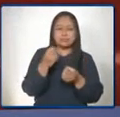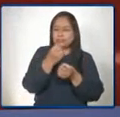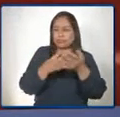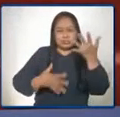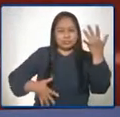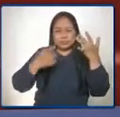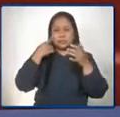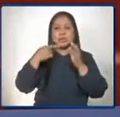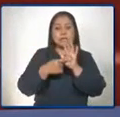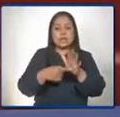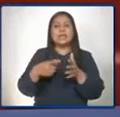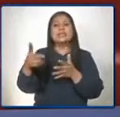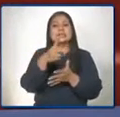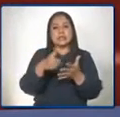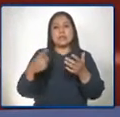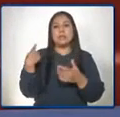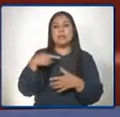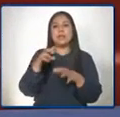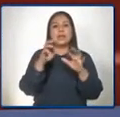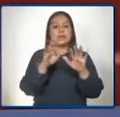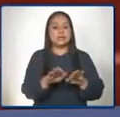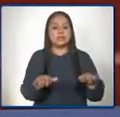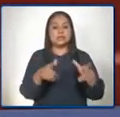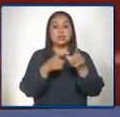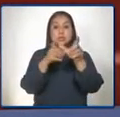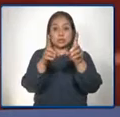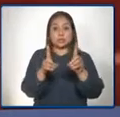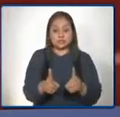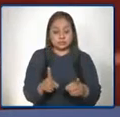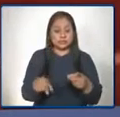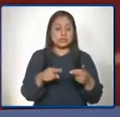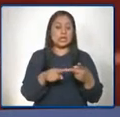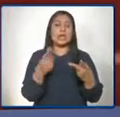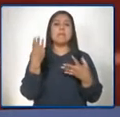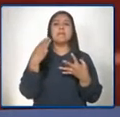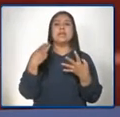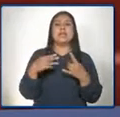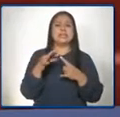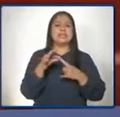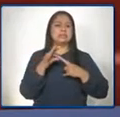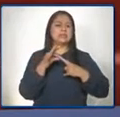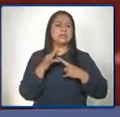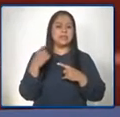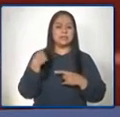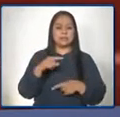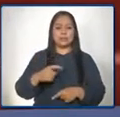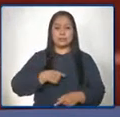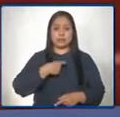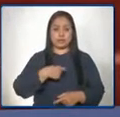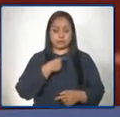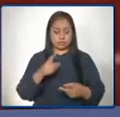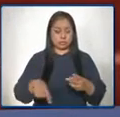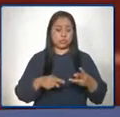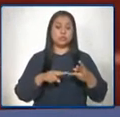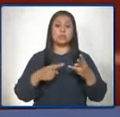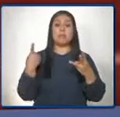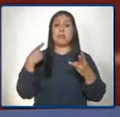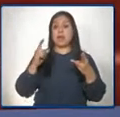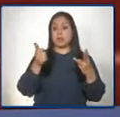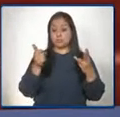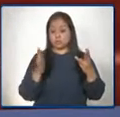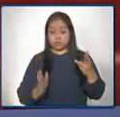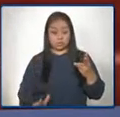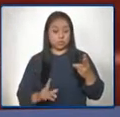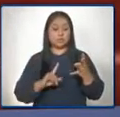diseñado para los niños con discapacidades, materiales exclusivos para los docentes, para los estudiantes,